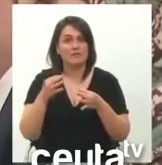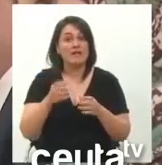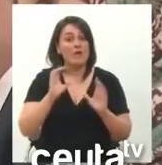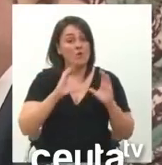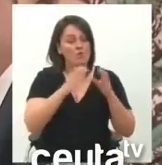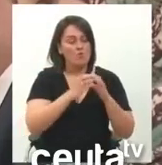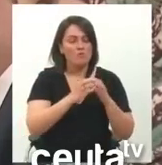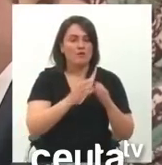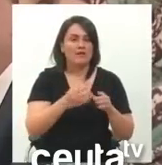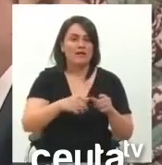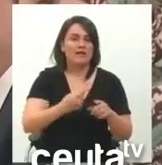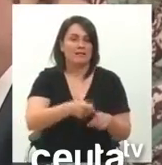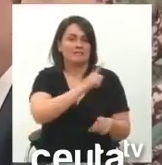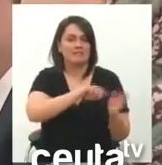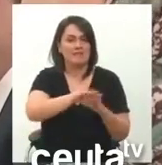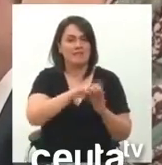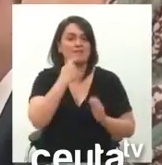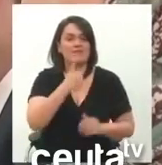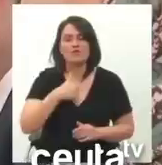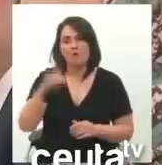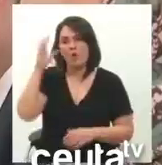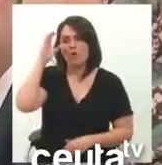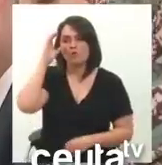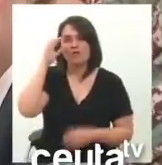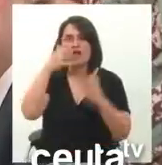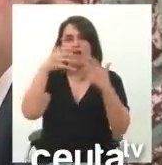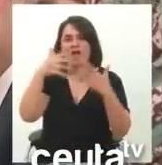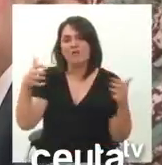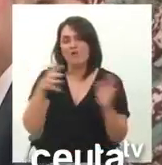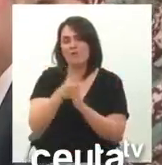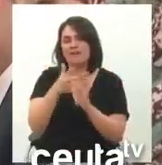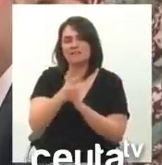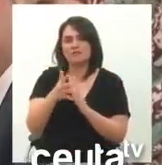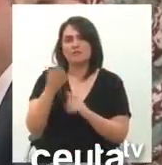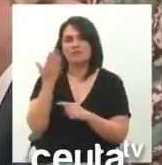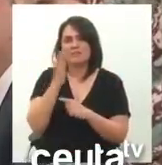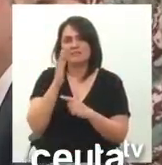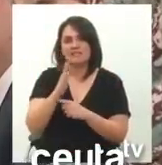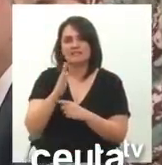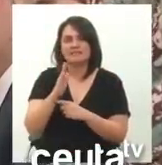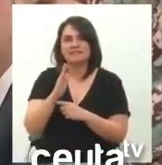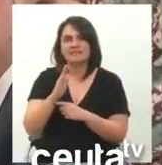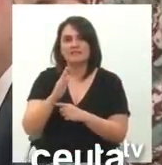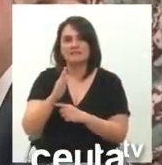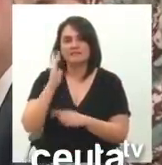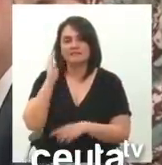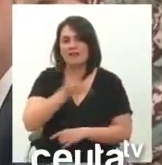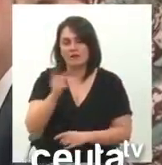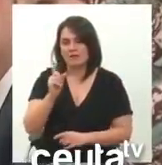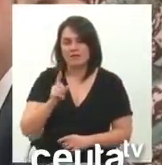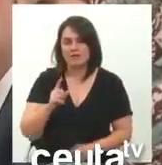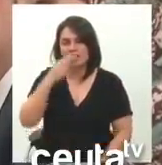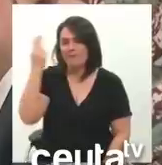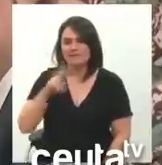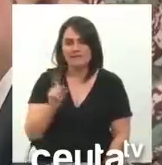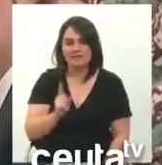que no venía a escuchar los argumentos de unos representantes traidores. Yo le di mi palabra al presidente de la ciudad y la voy